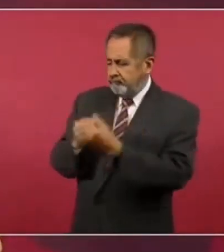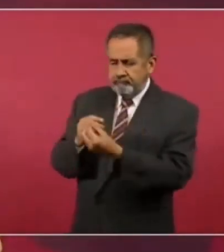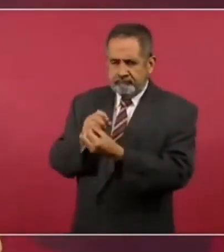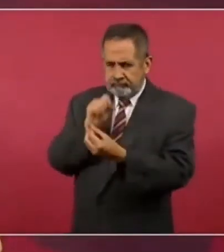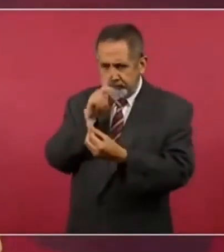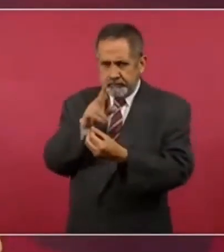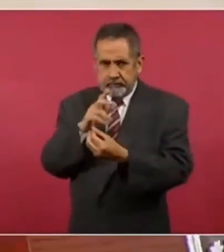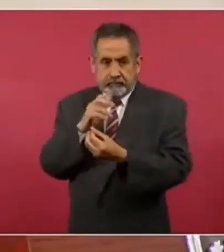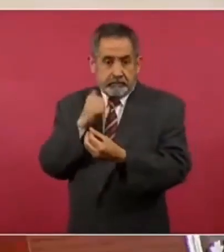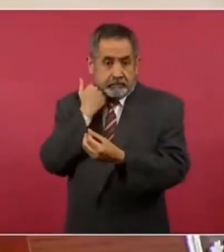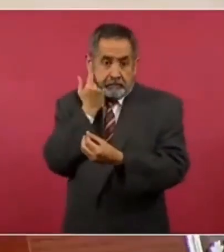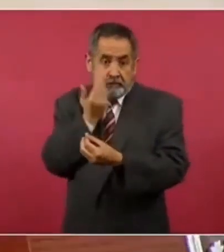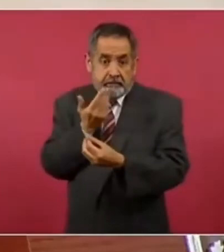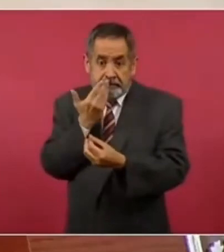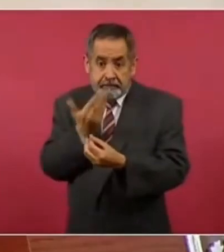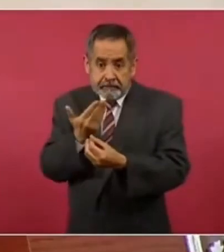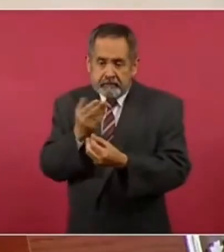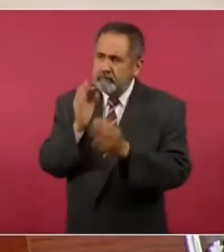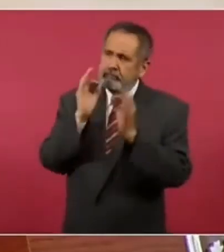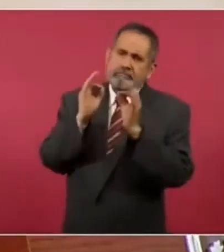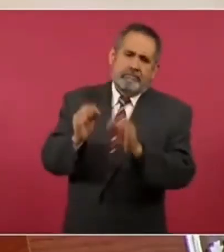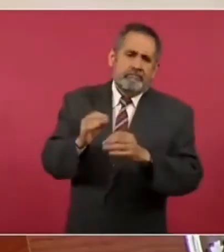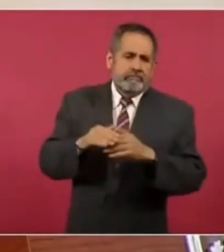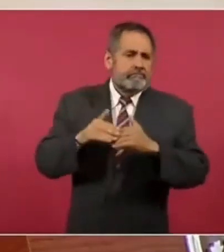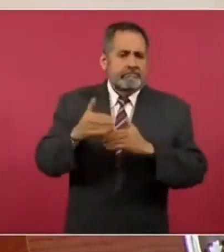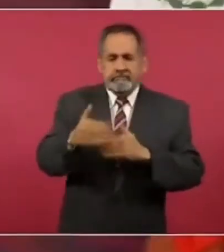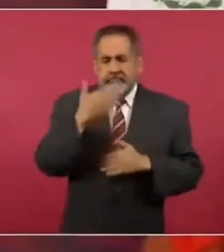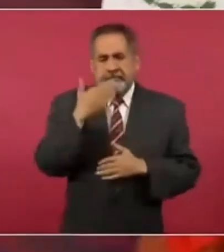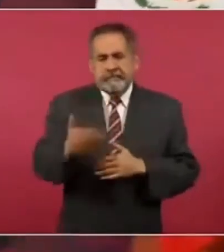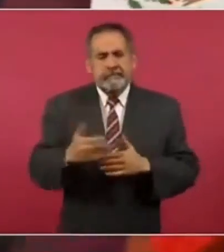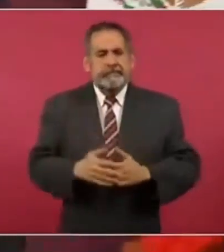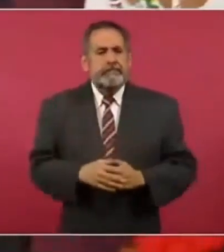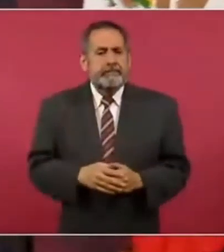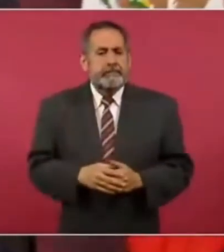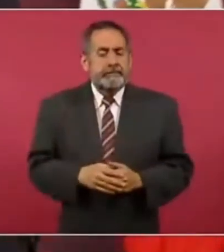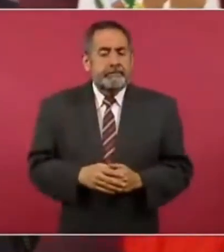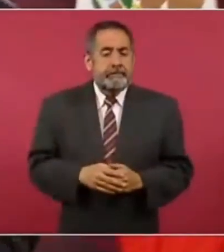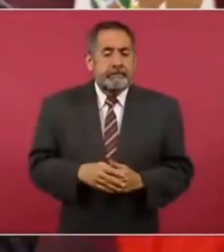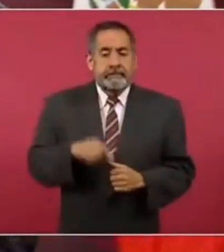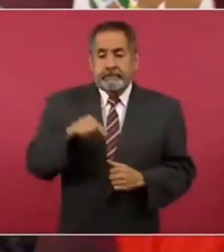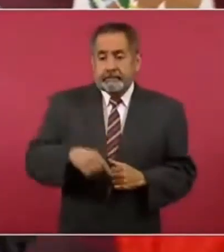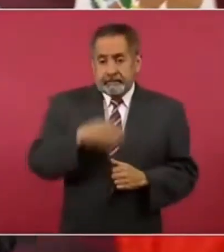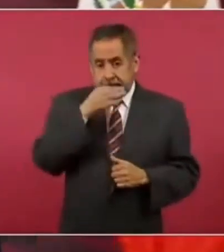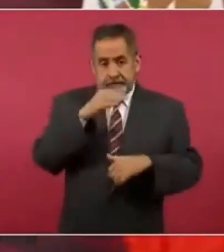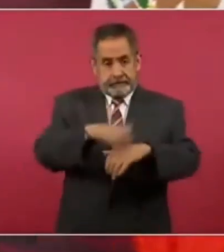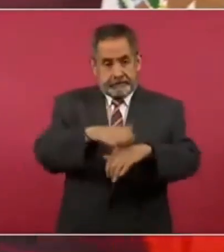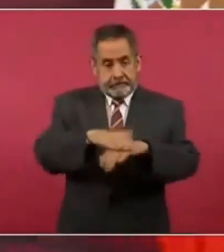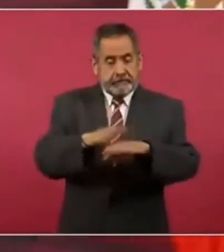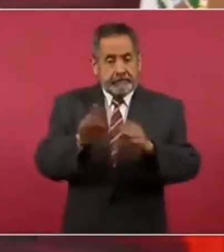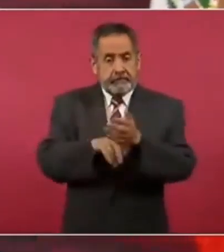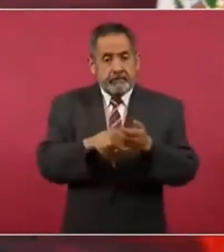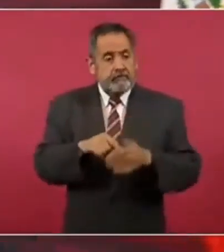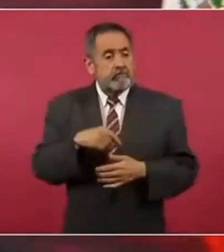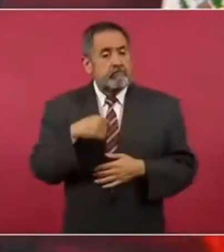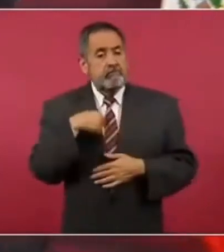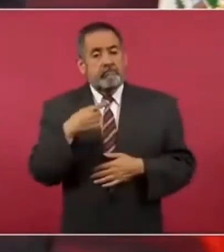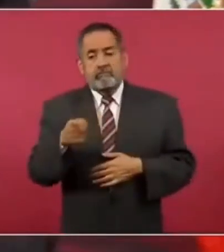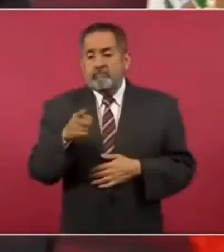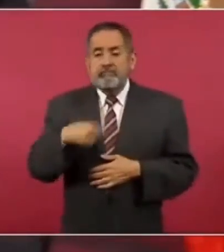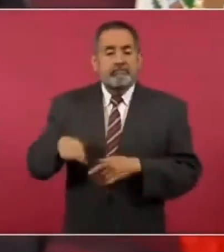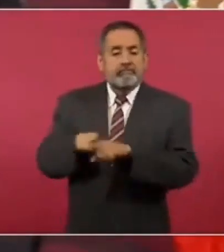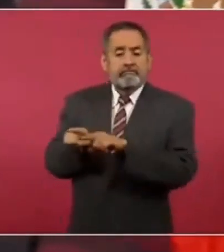Eso es un avance. Entonces, aquí le decimos a nuestros hermanos